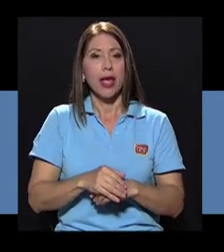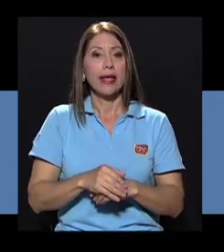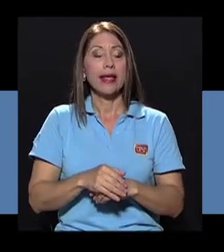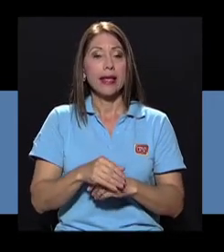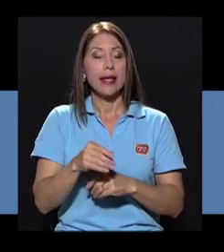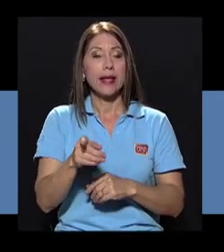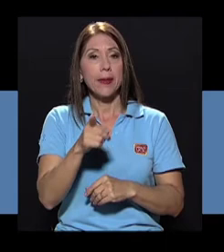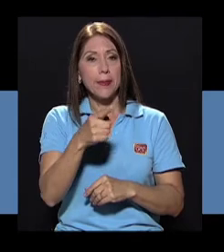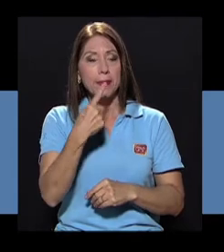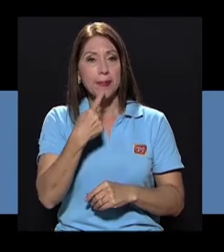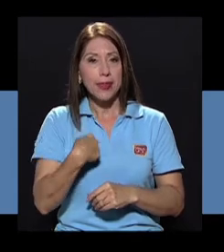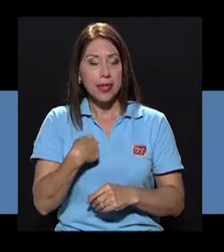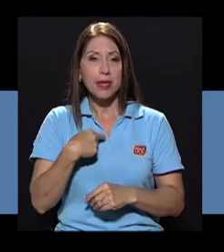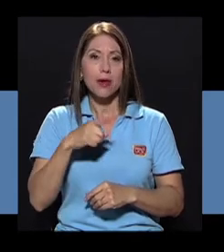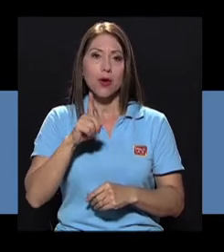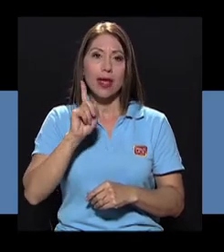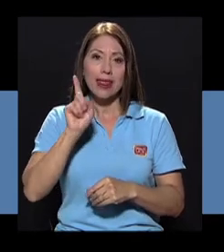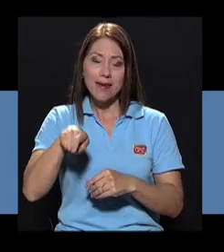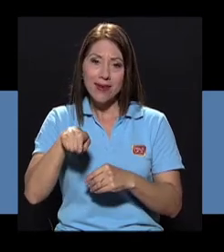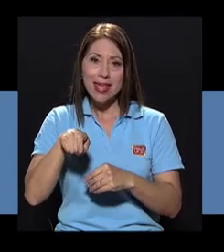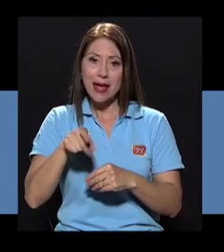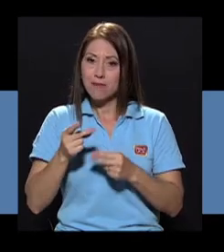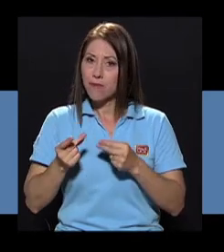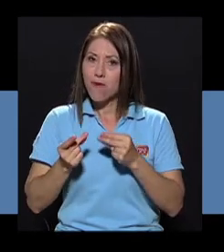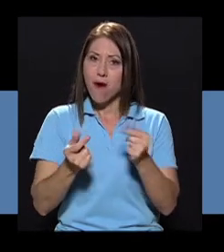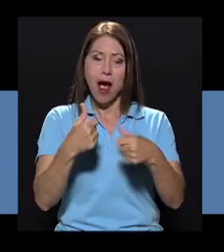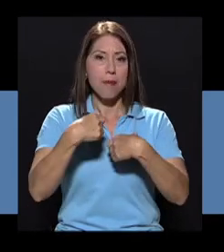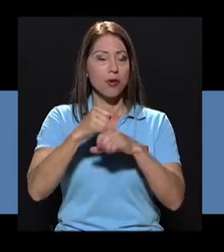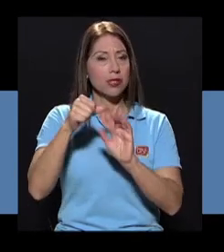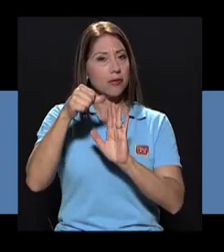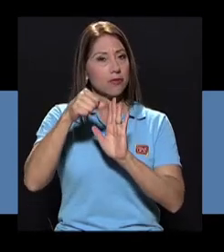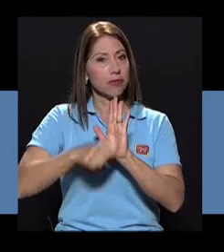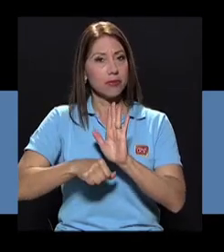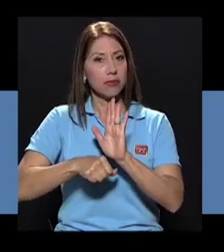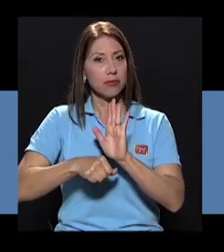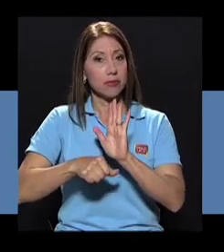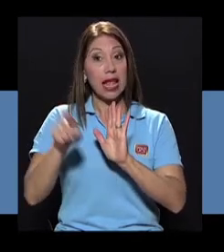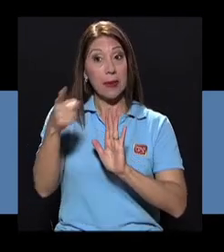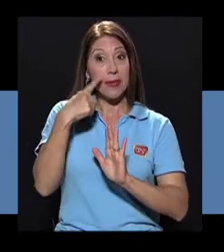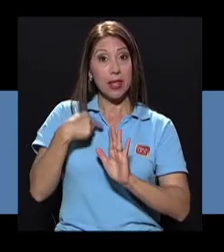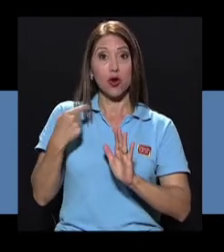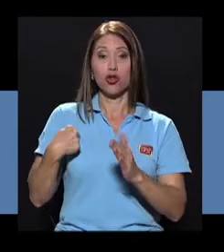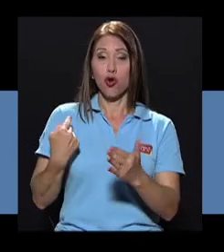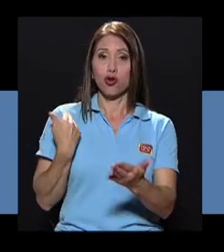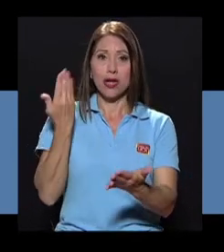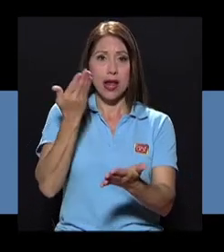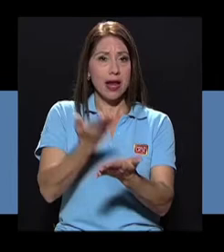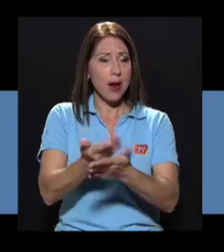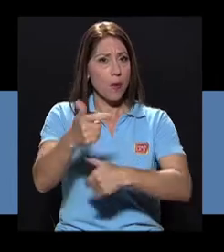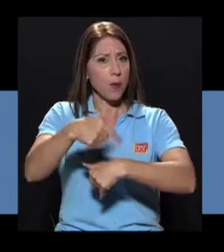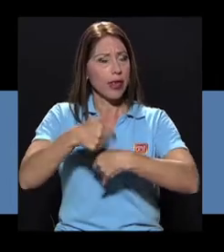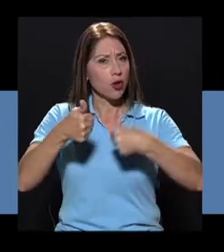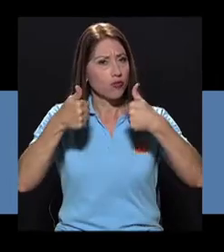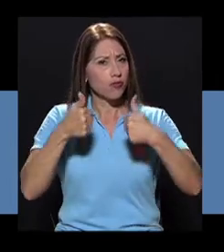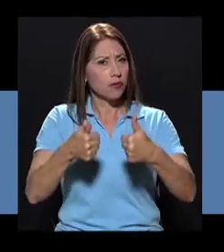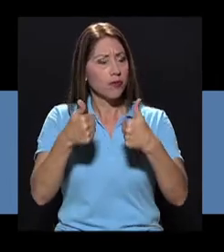El hecho de que sí tenía que hacer una cirugía pronta, que había llegado en un buen momento